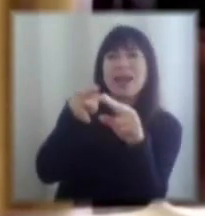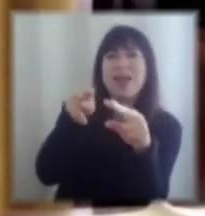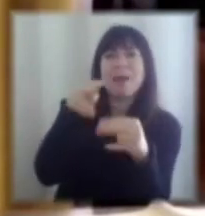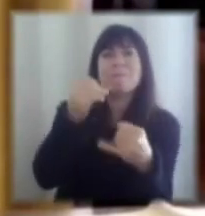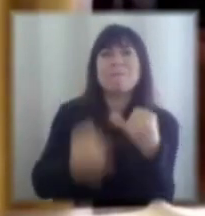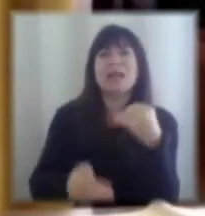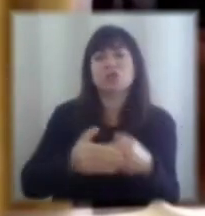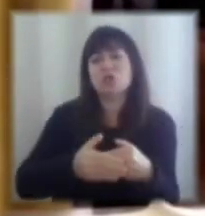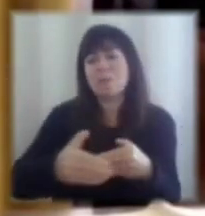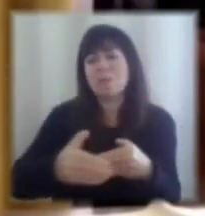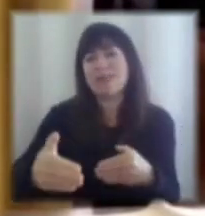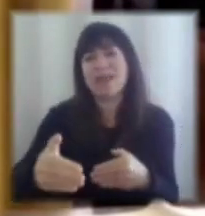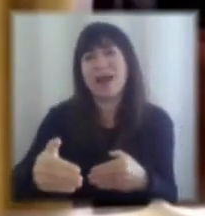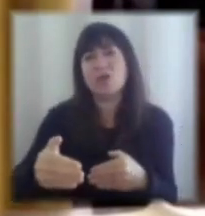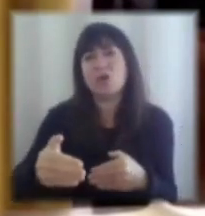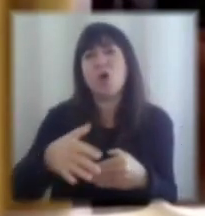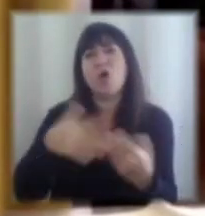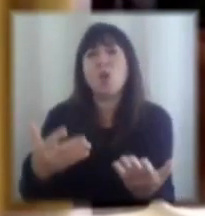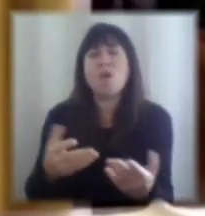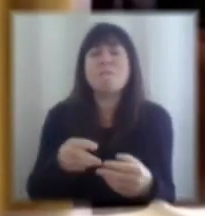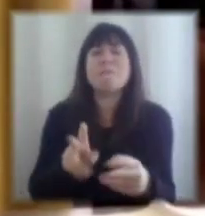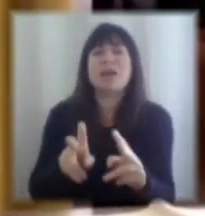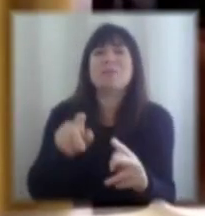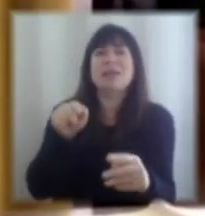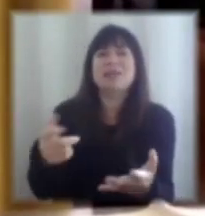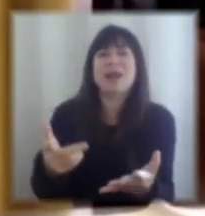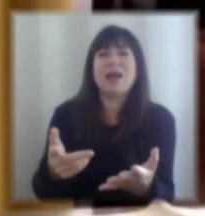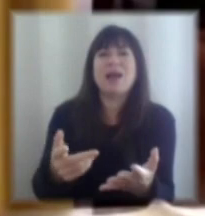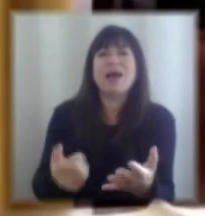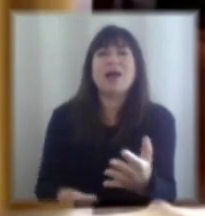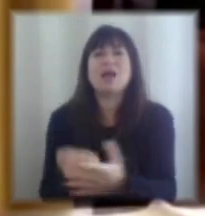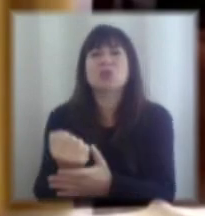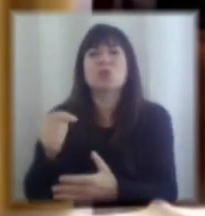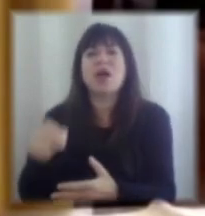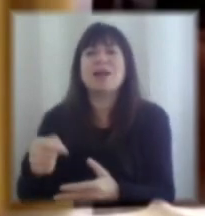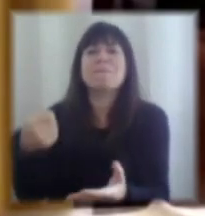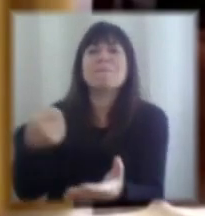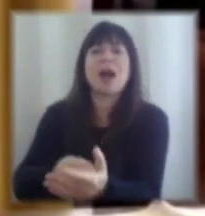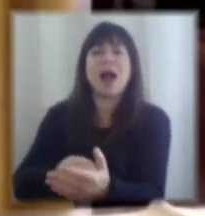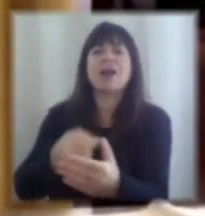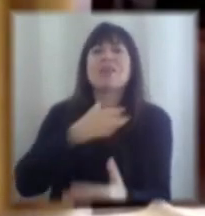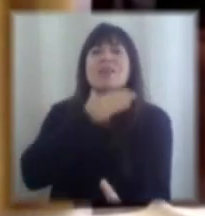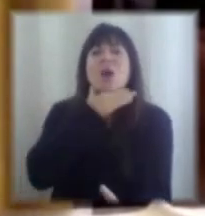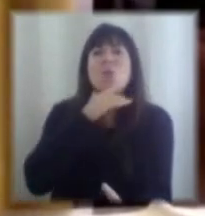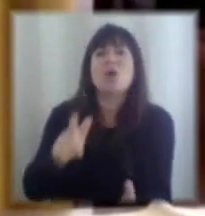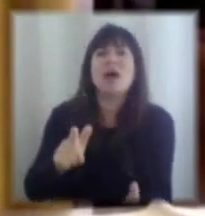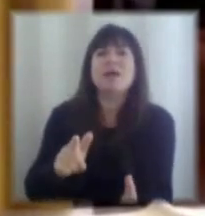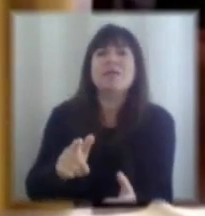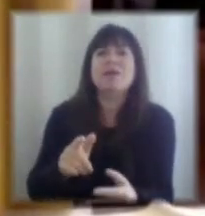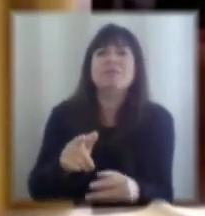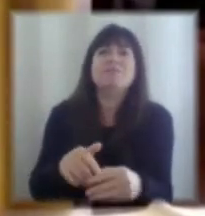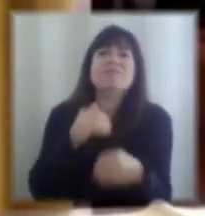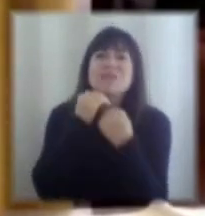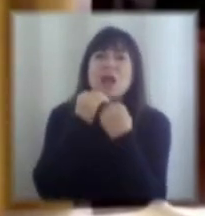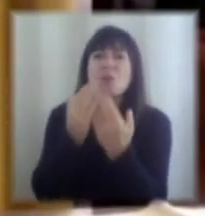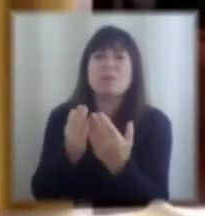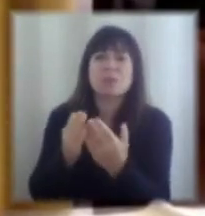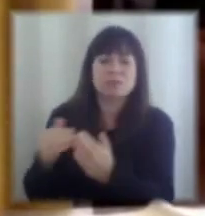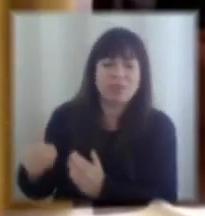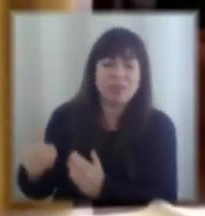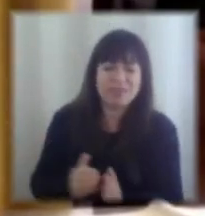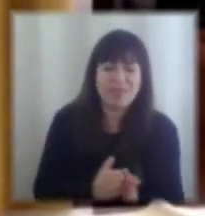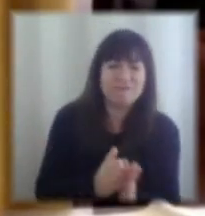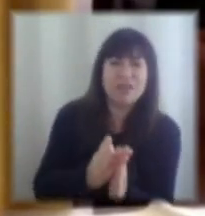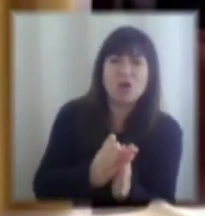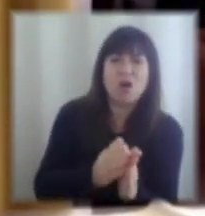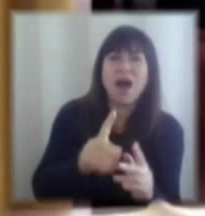que permita anclar esa deuda y permita anclar la trayectoria fiscal más allá de los desvíos transitorios que corresponde tengamos en